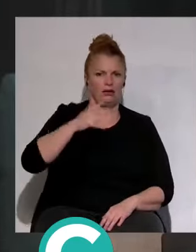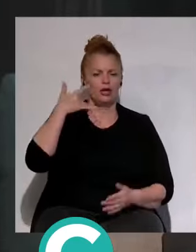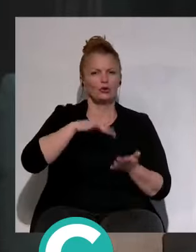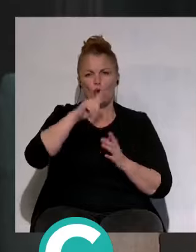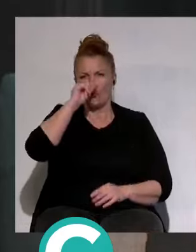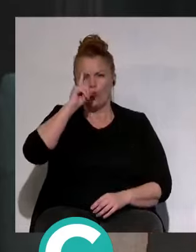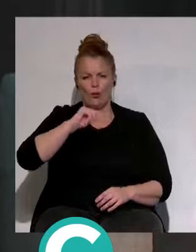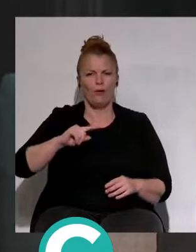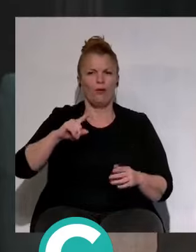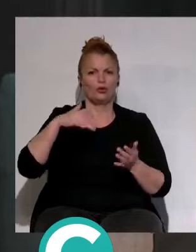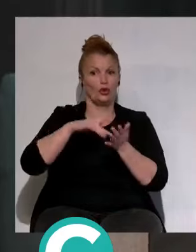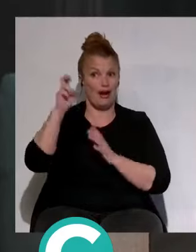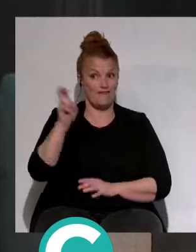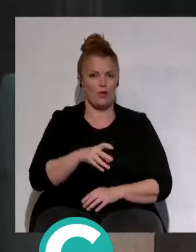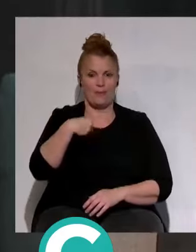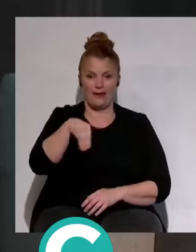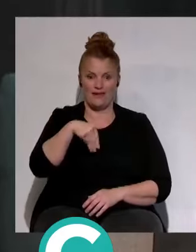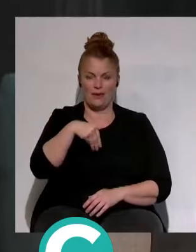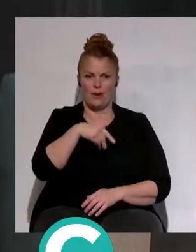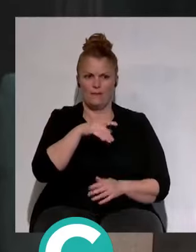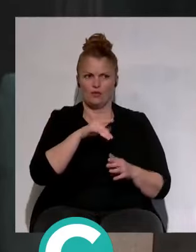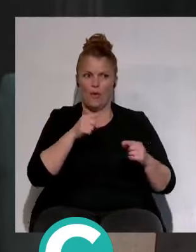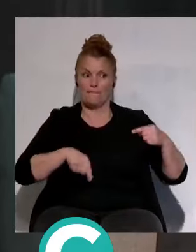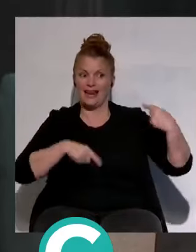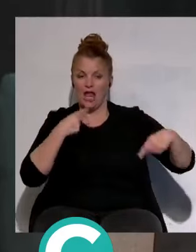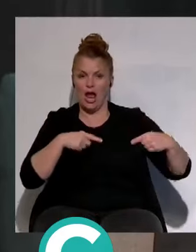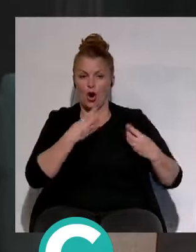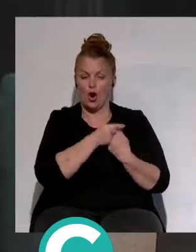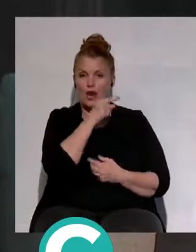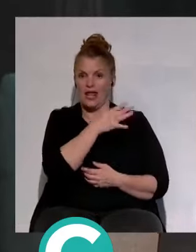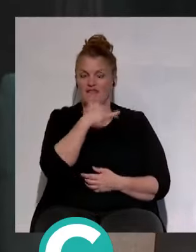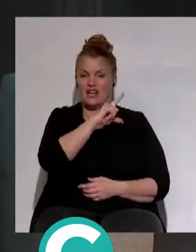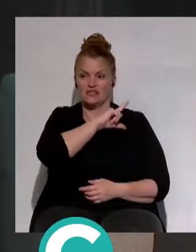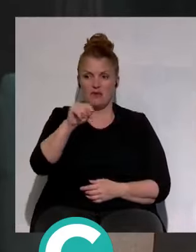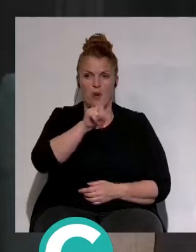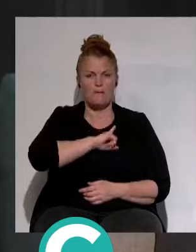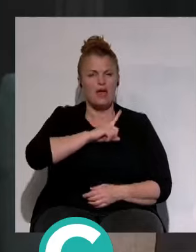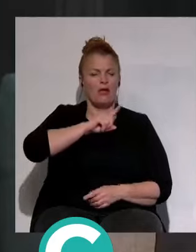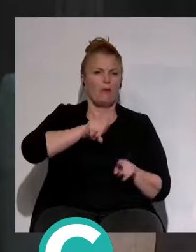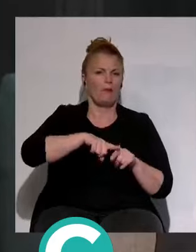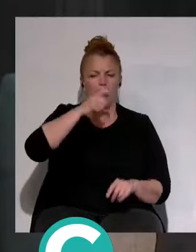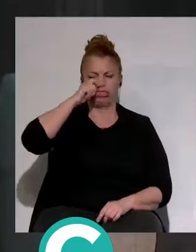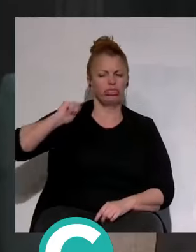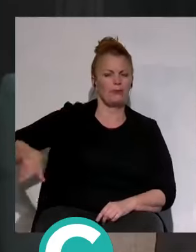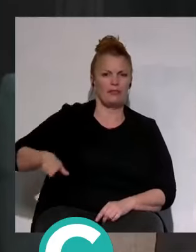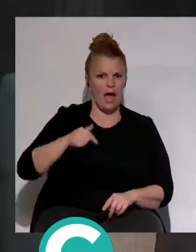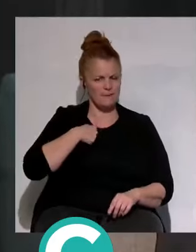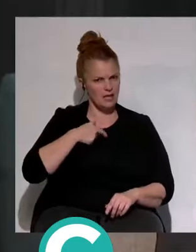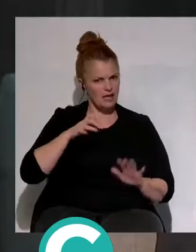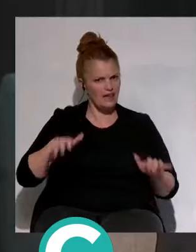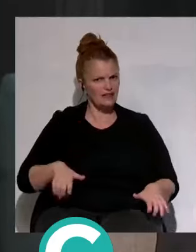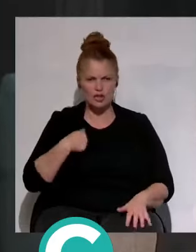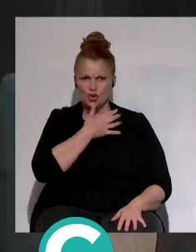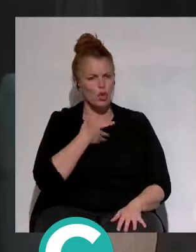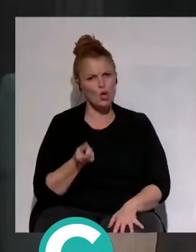y cuando vino con Manuel Vizcaíno, y por una pelea con él se fue, me desprecia dos veces, a mí como cadista. Yo no lo quiero,